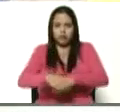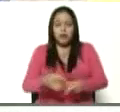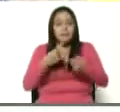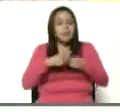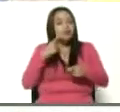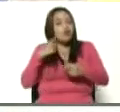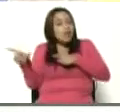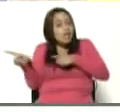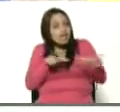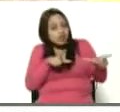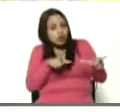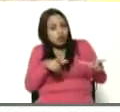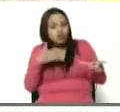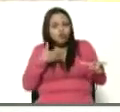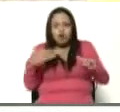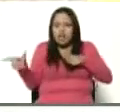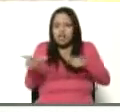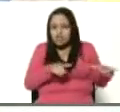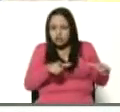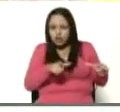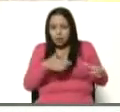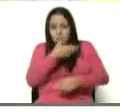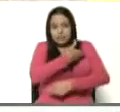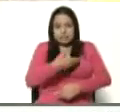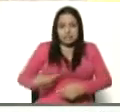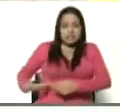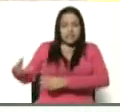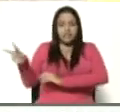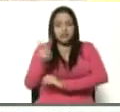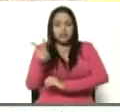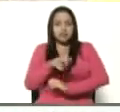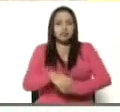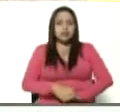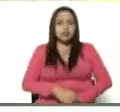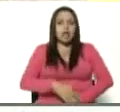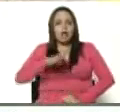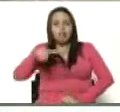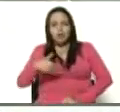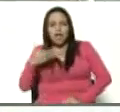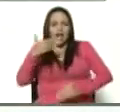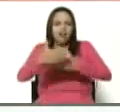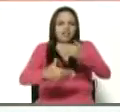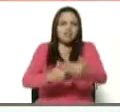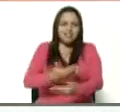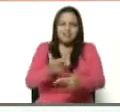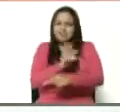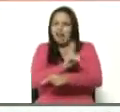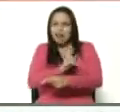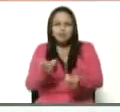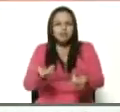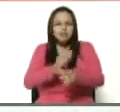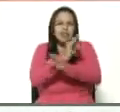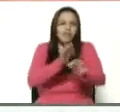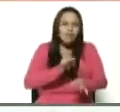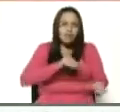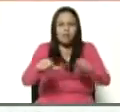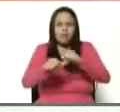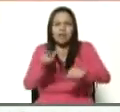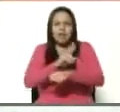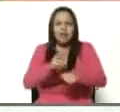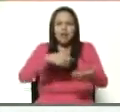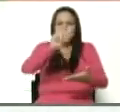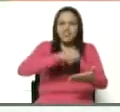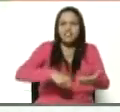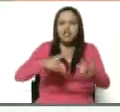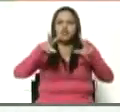estoy listo, le dije, como presidente de la república, para avanzar de inmediato, de manera audaz, en la firma de